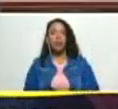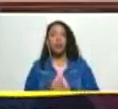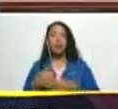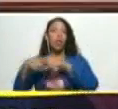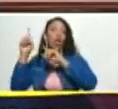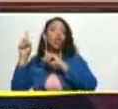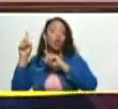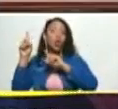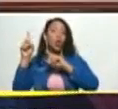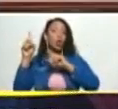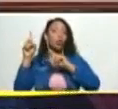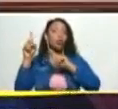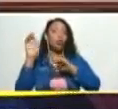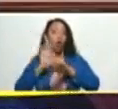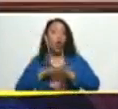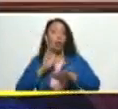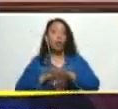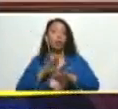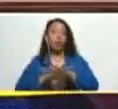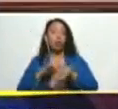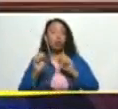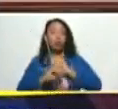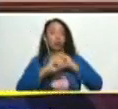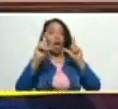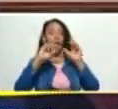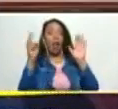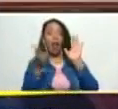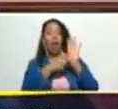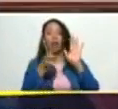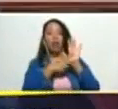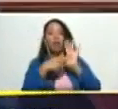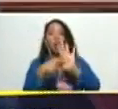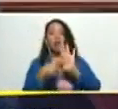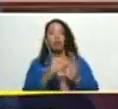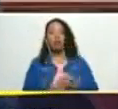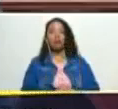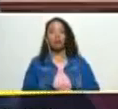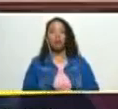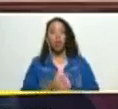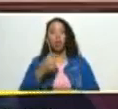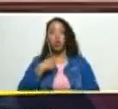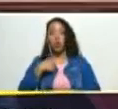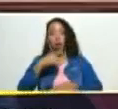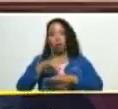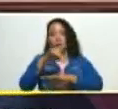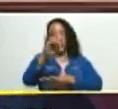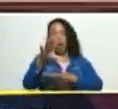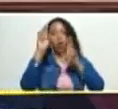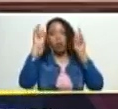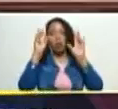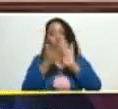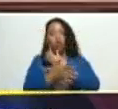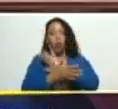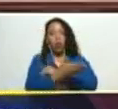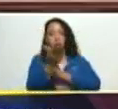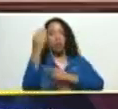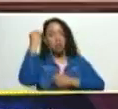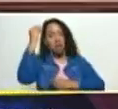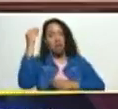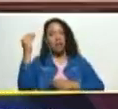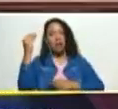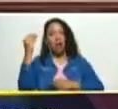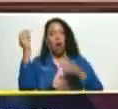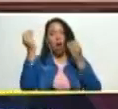los resultados y su impacto sobre la realidad ahí te la dejo pues la calidad de los procesos